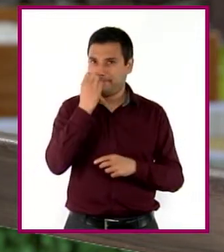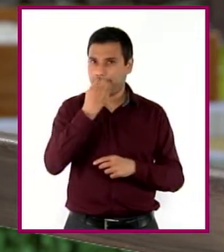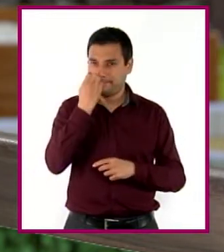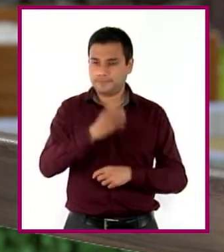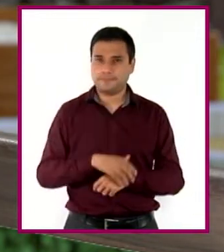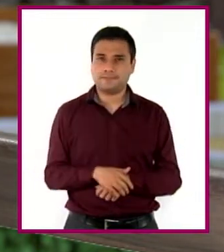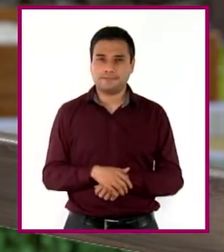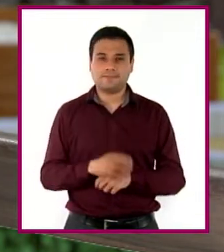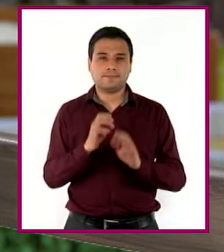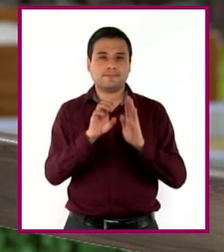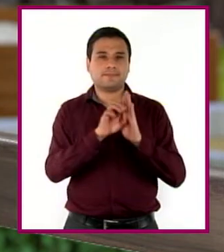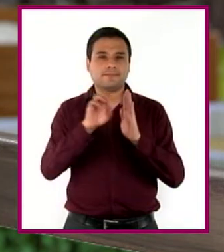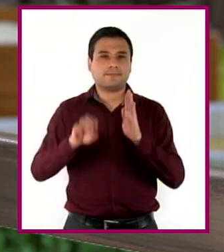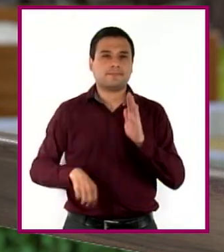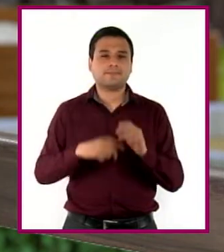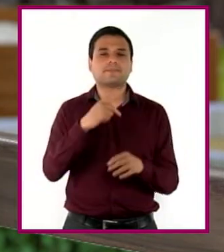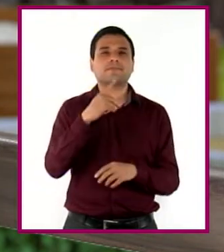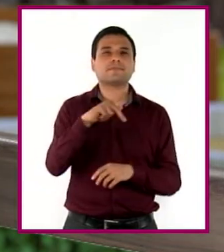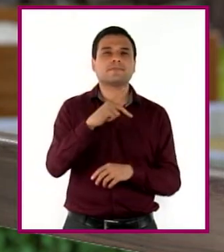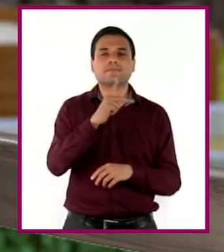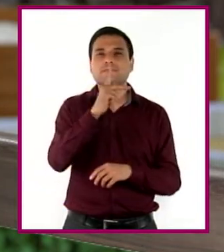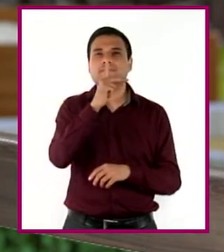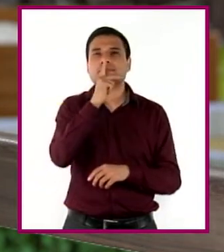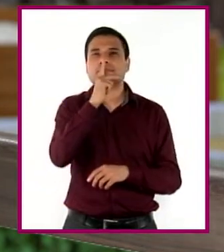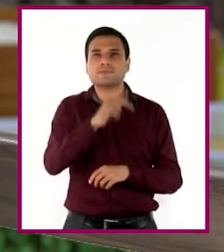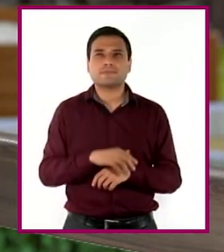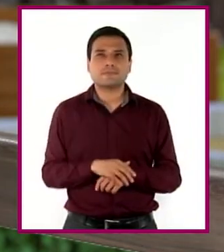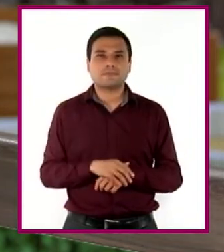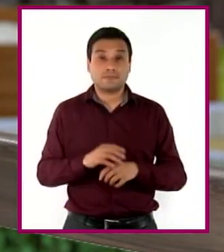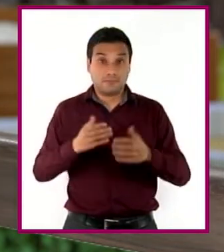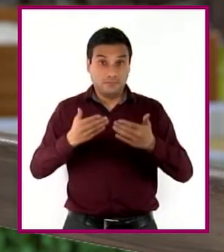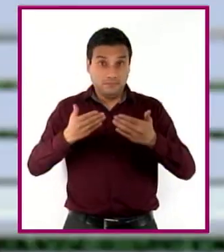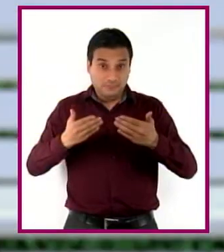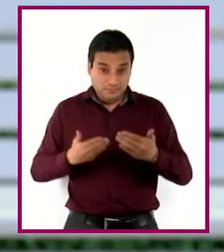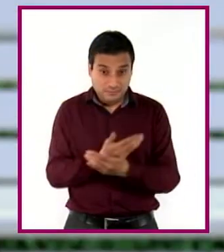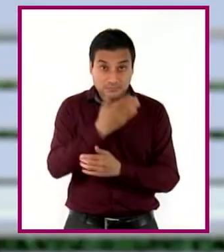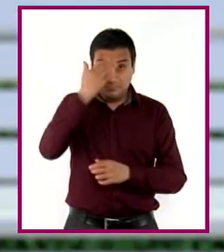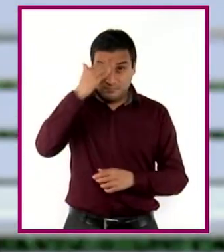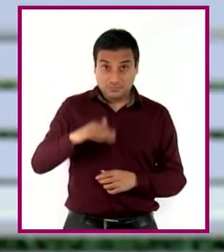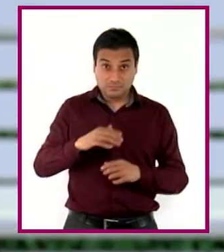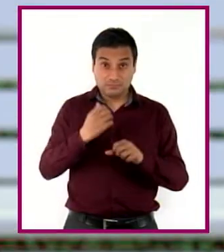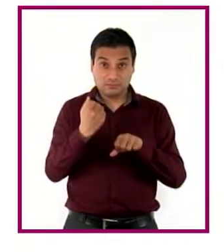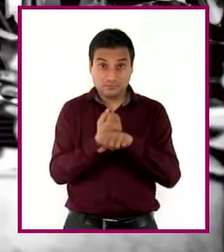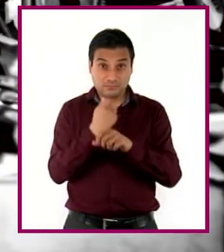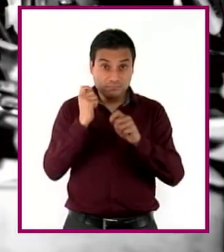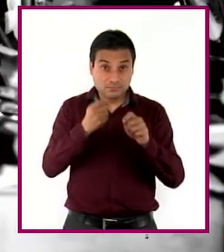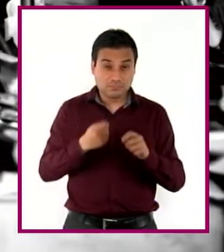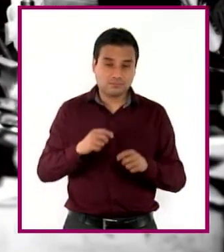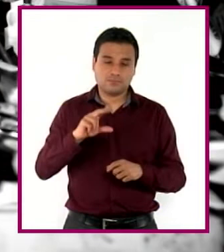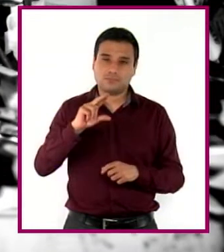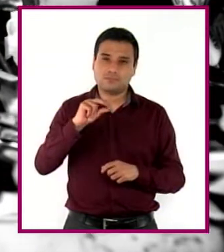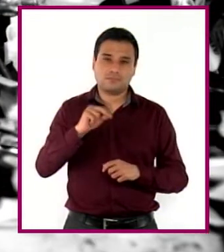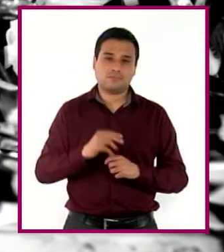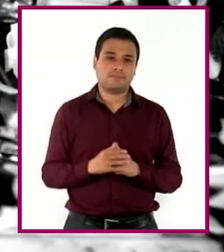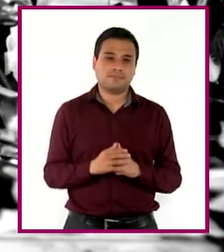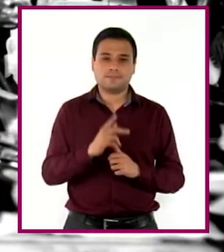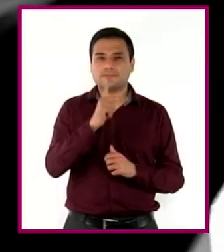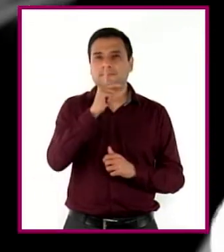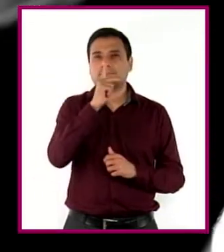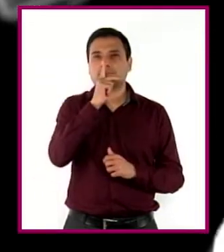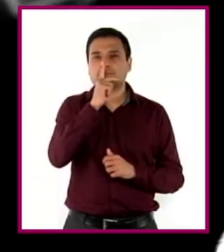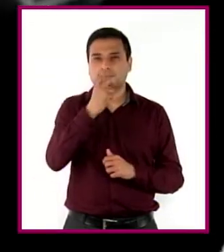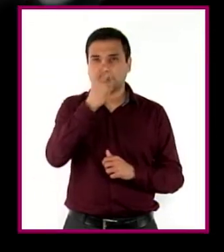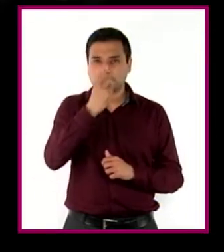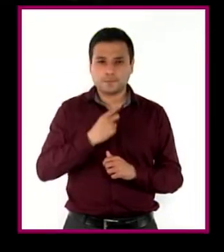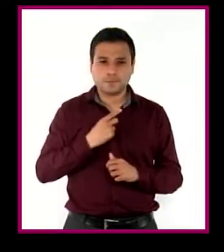Pienso en el ejemplo de tu papá. No creo que haya nacido sabiendo hacer zapatos. ¡Claro que no! Él mismo dice todo el tiempo que